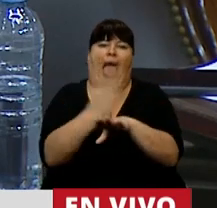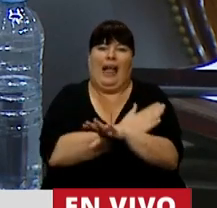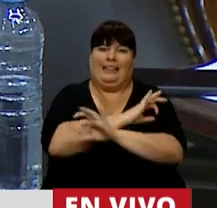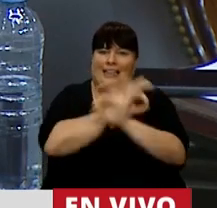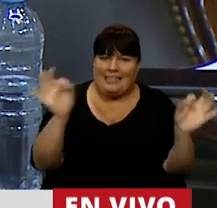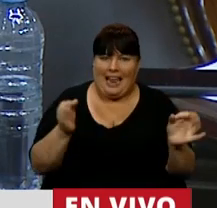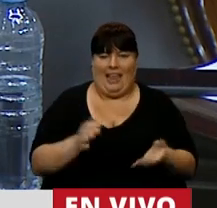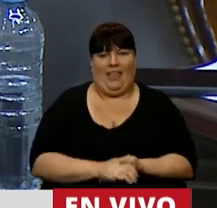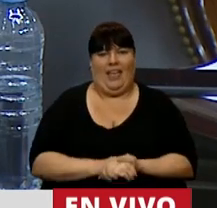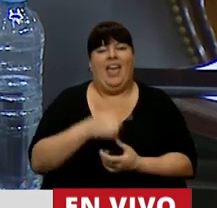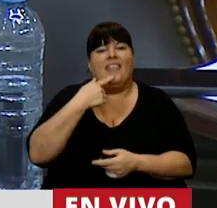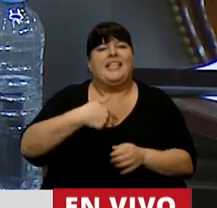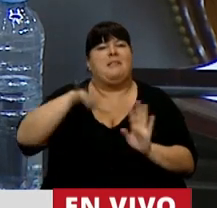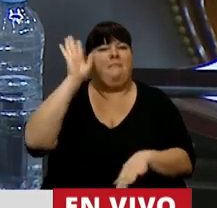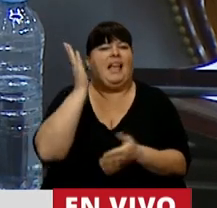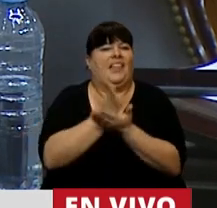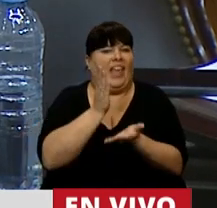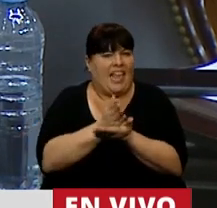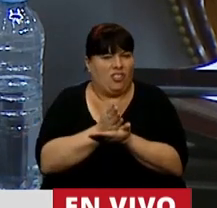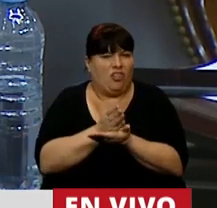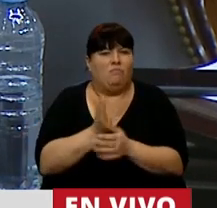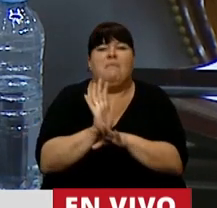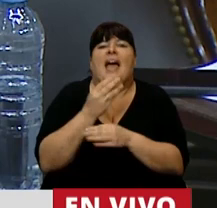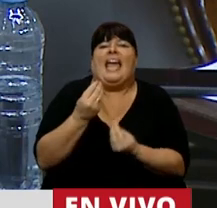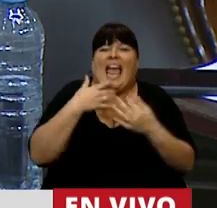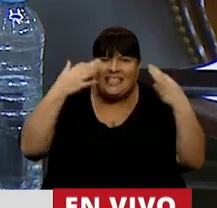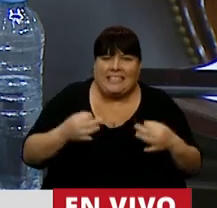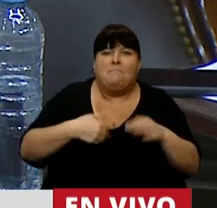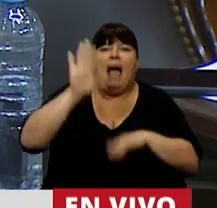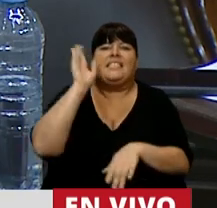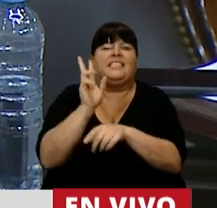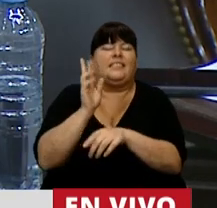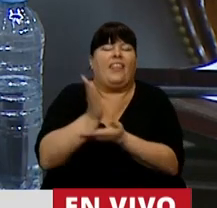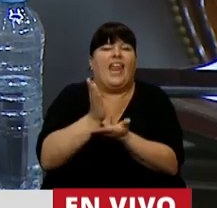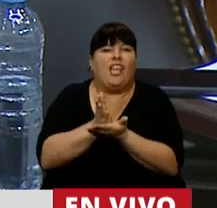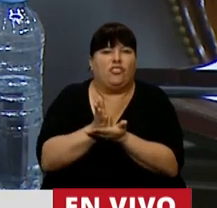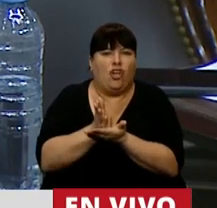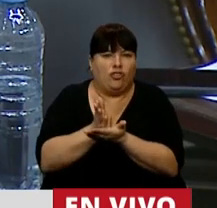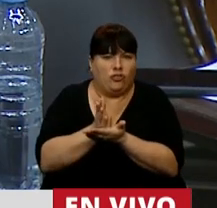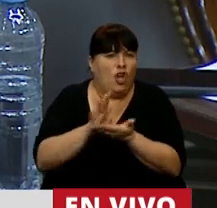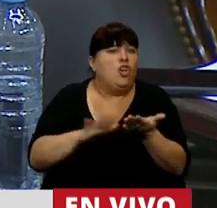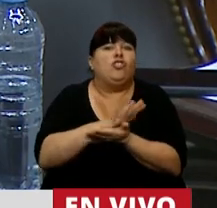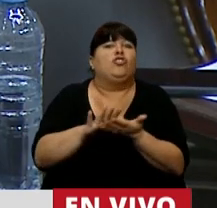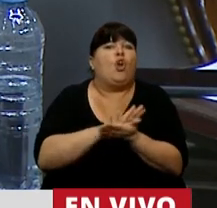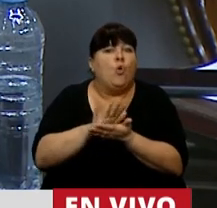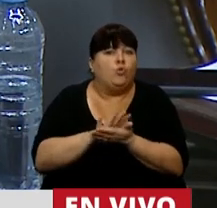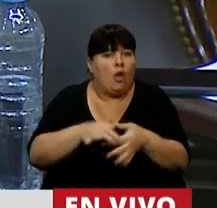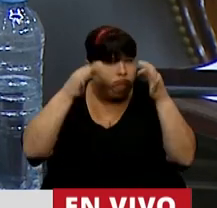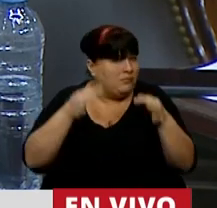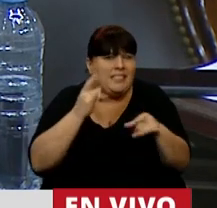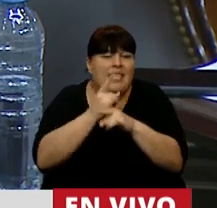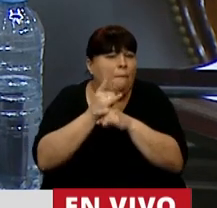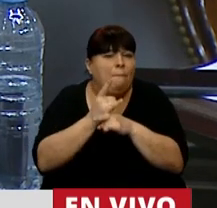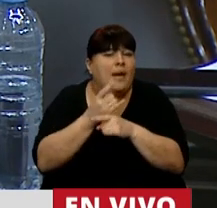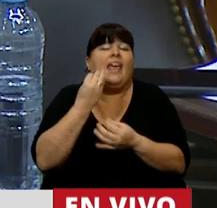Se habla de ampliación de derechos. ¿Qué significa realmente ampliación de derechos? La solución es y